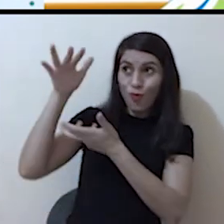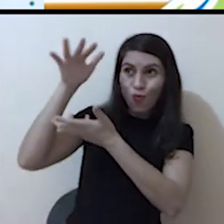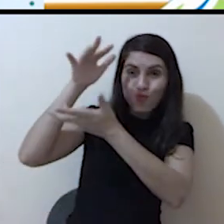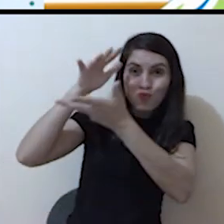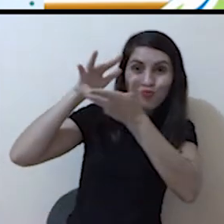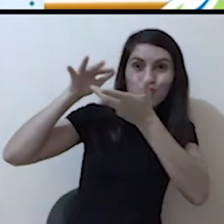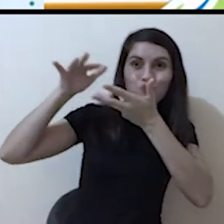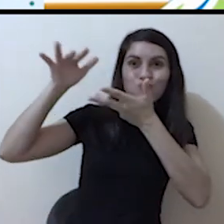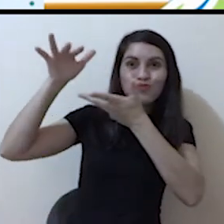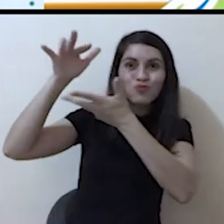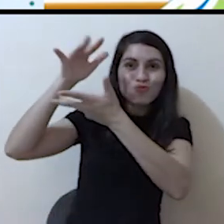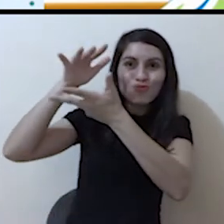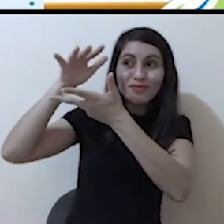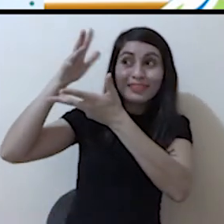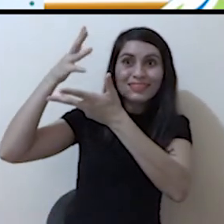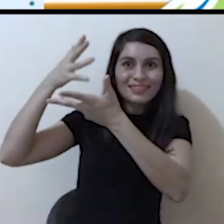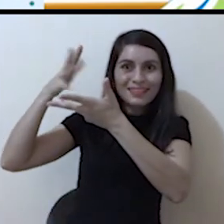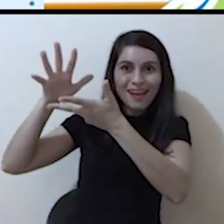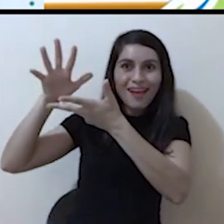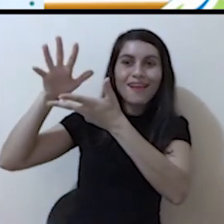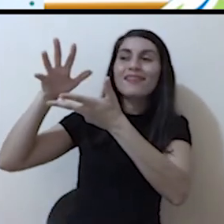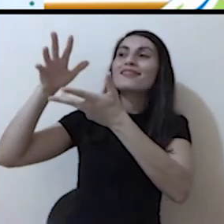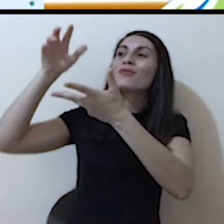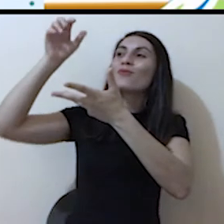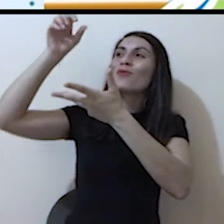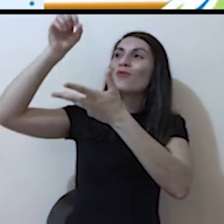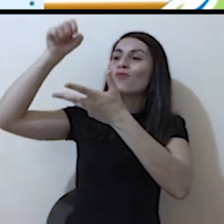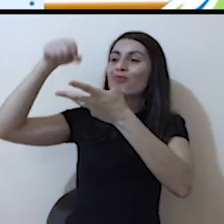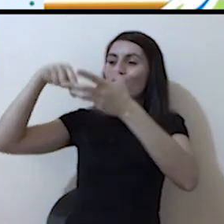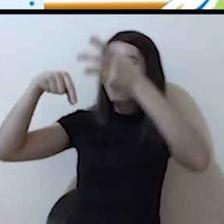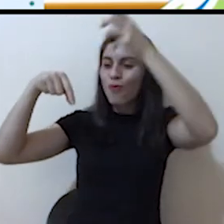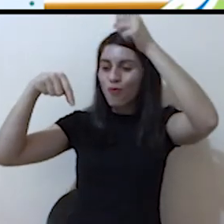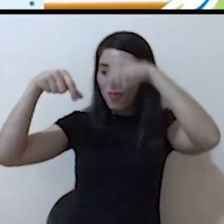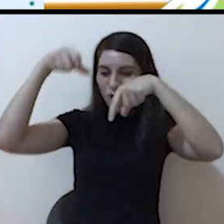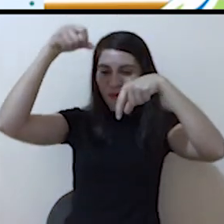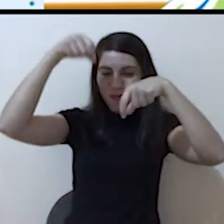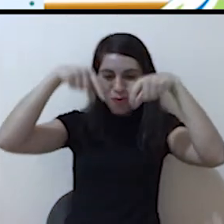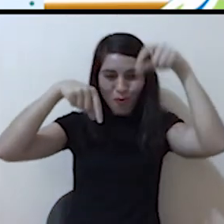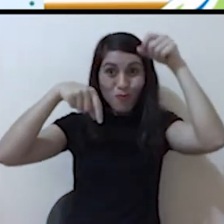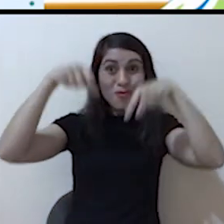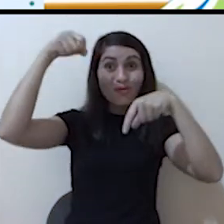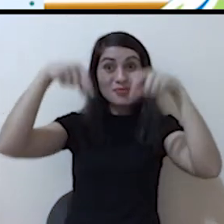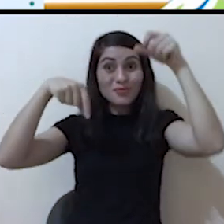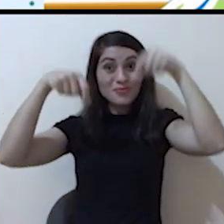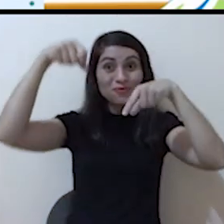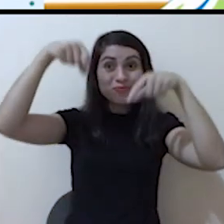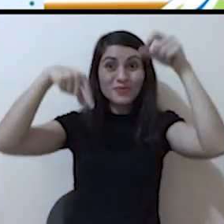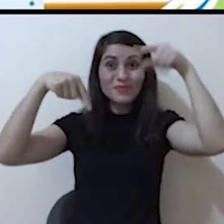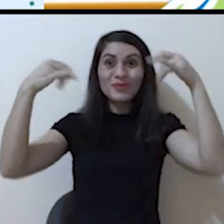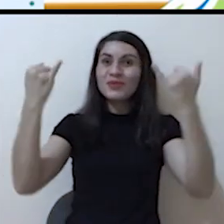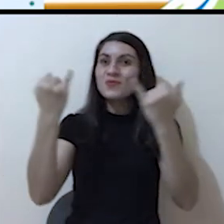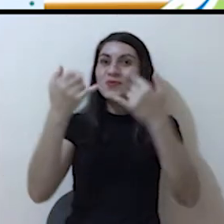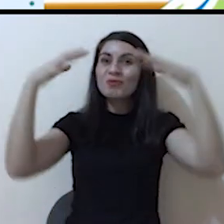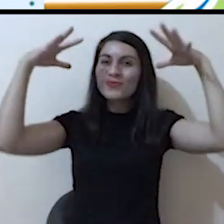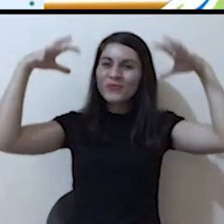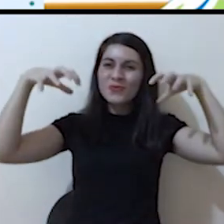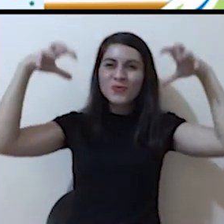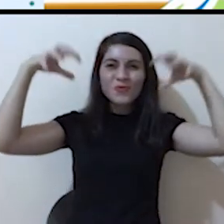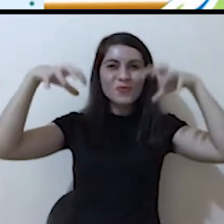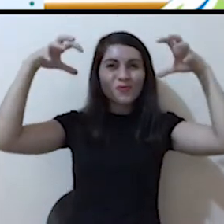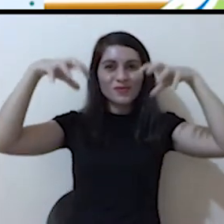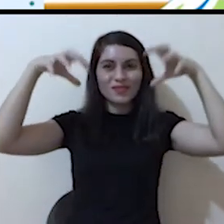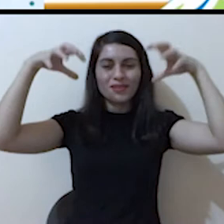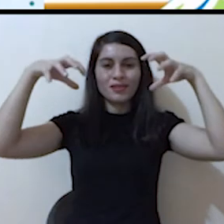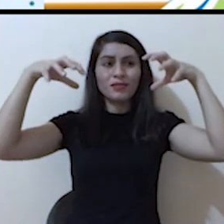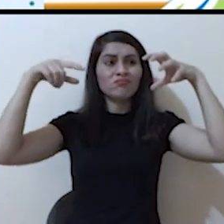donde el agua se convierte en pequeñas gotitas como tú. Luego estas caen en forma de lluvia. ¿Pero